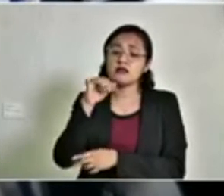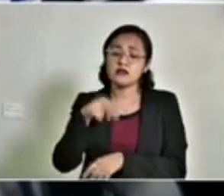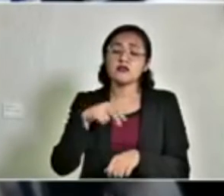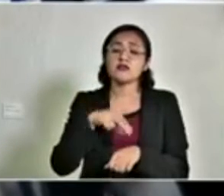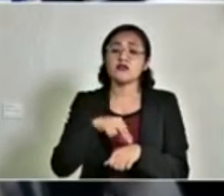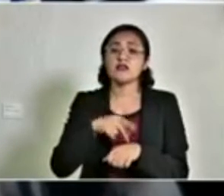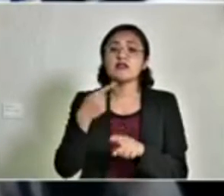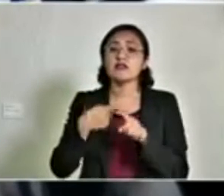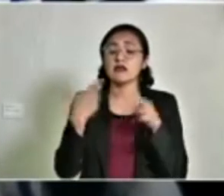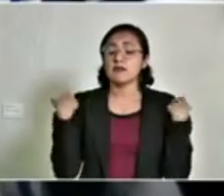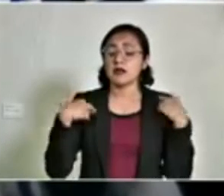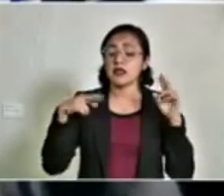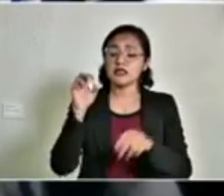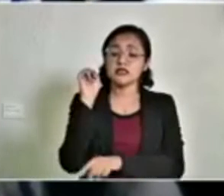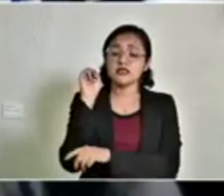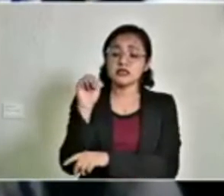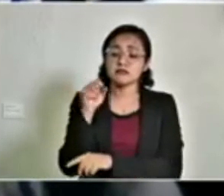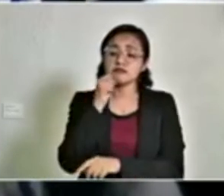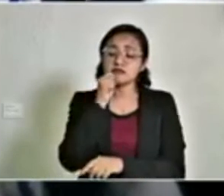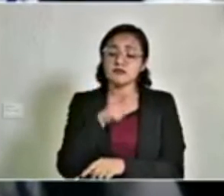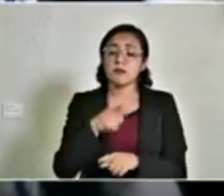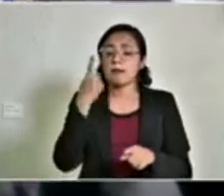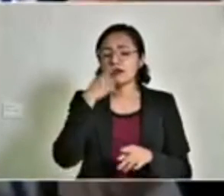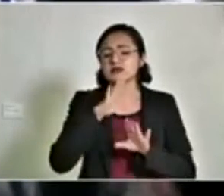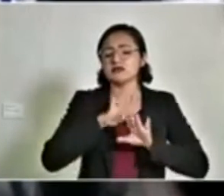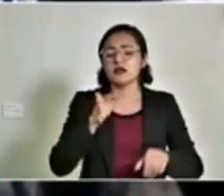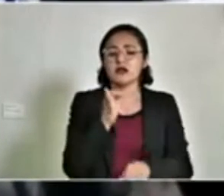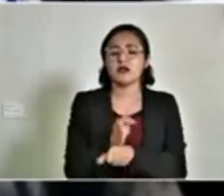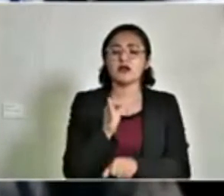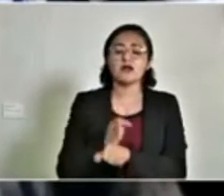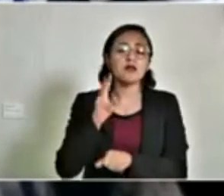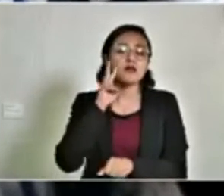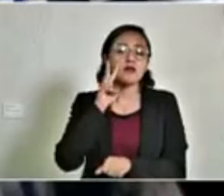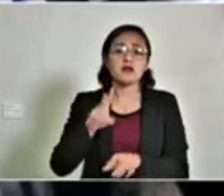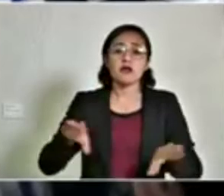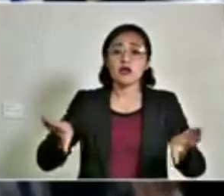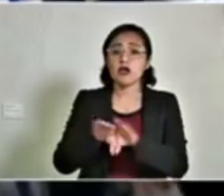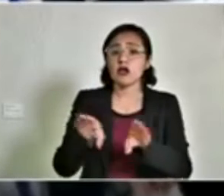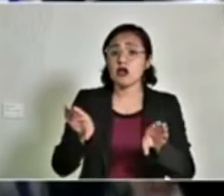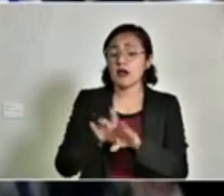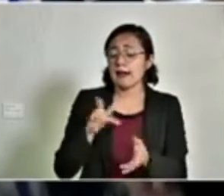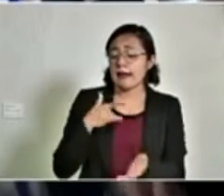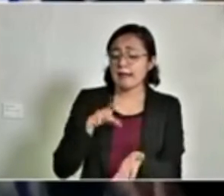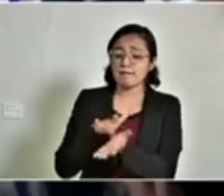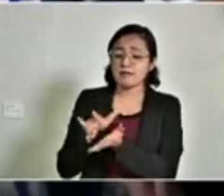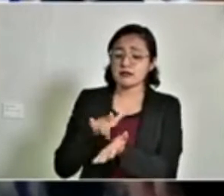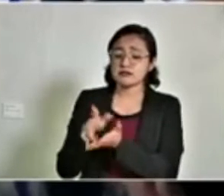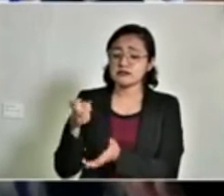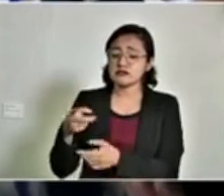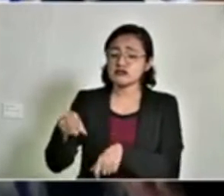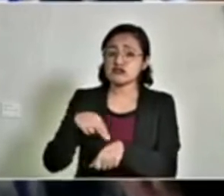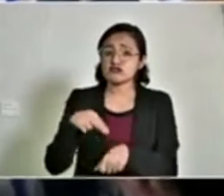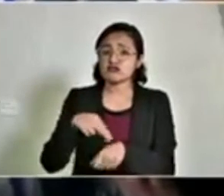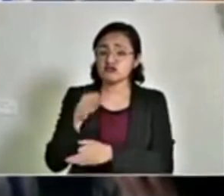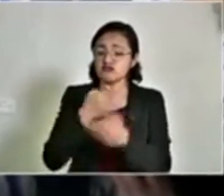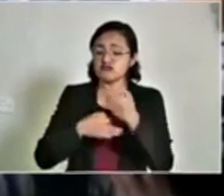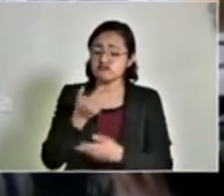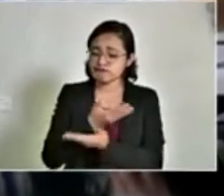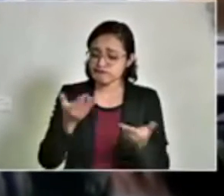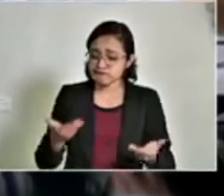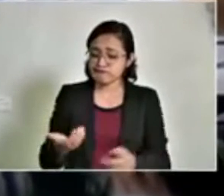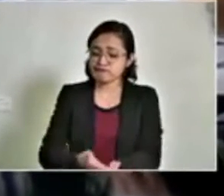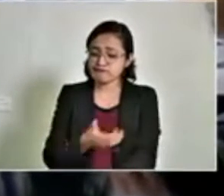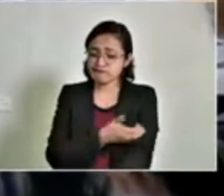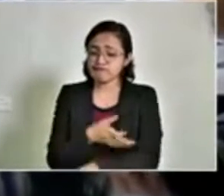sindicales, para ya ver la forma de cómo se va a apoyar a todos nuestros